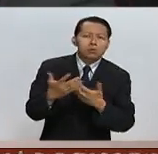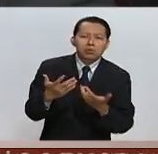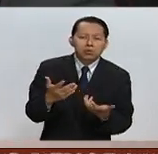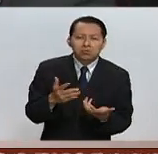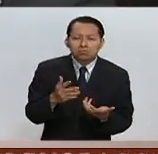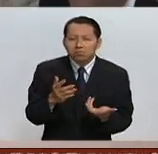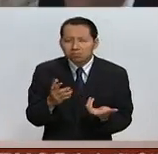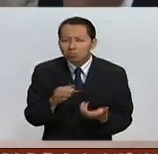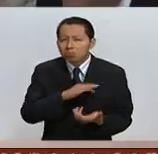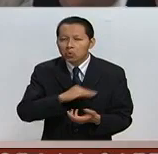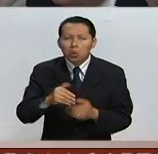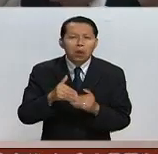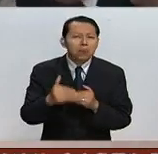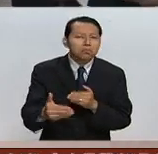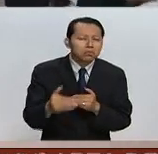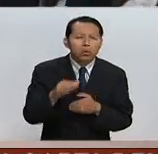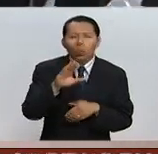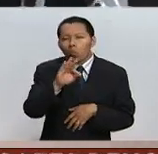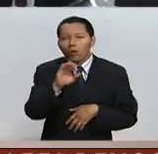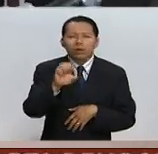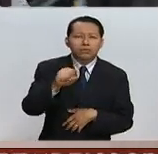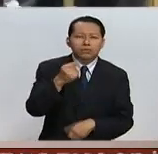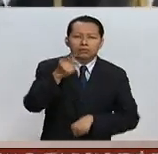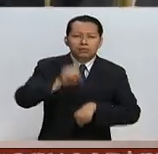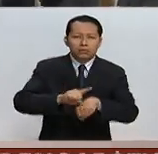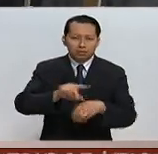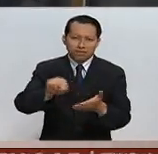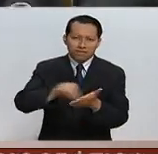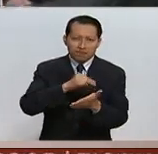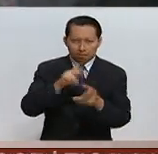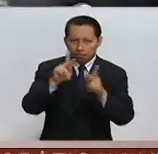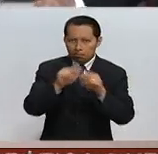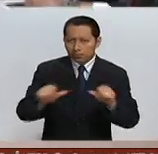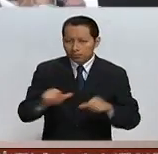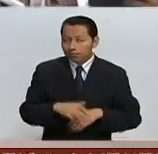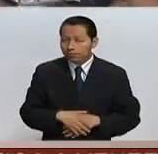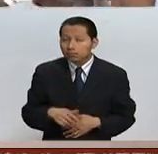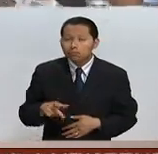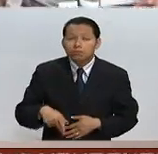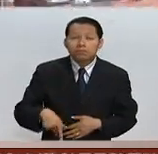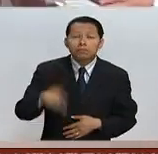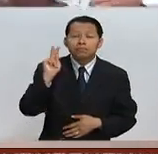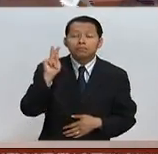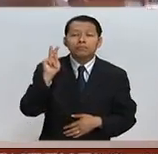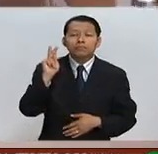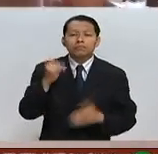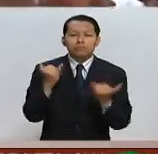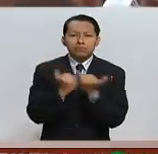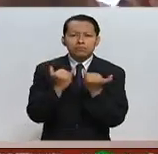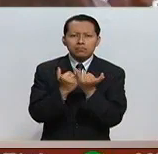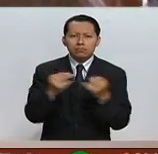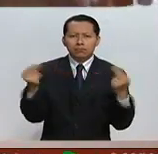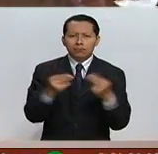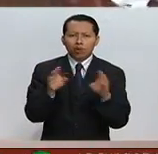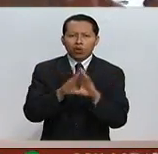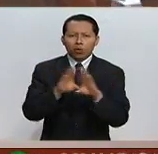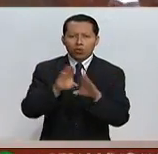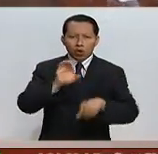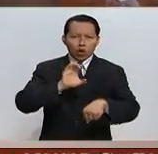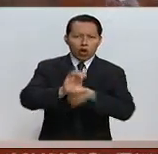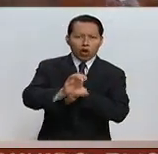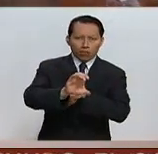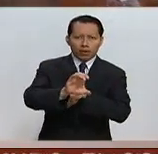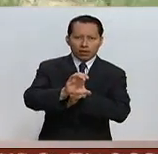diciendo, en los próximos 40, 60 días. Sin embargo, hay que decir que en Colombia no hay una,